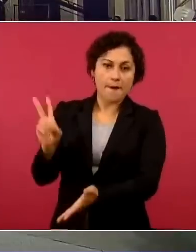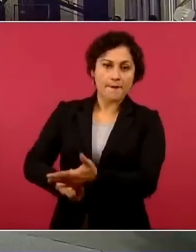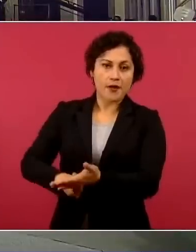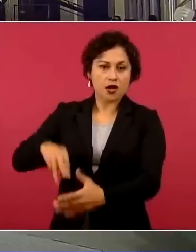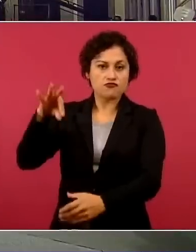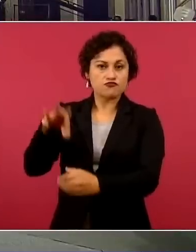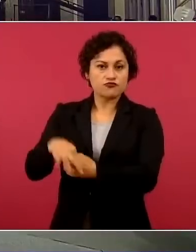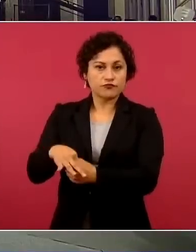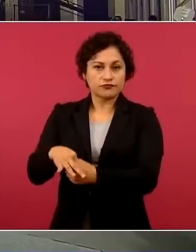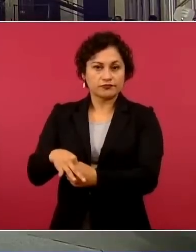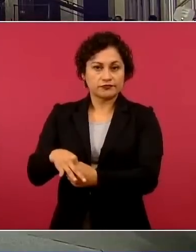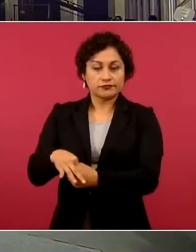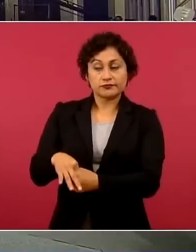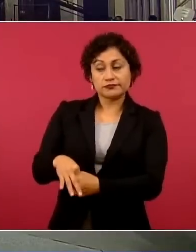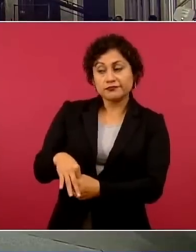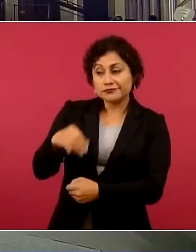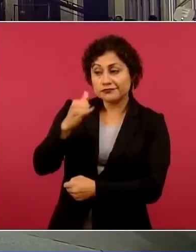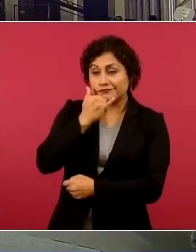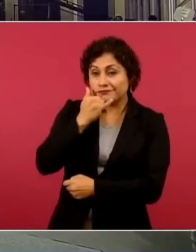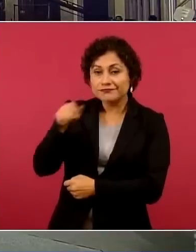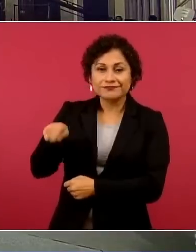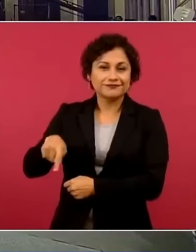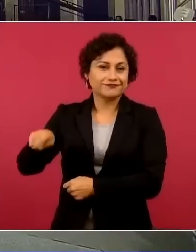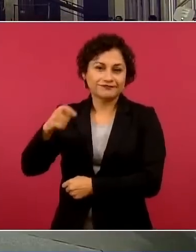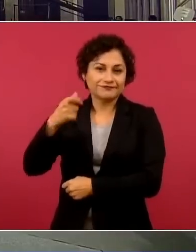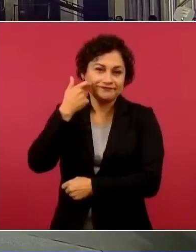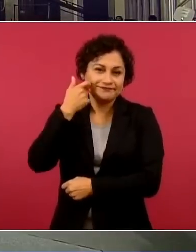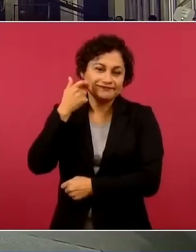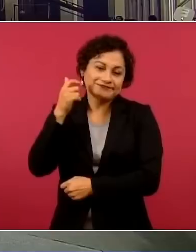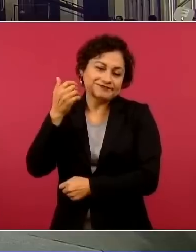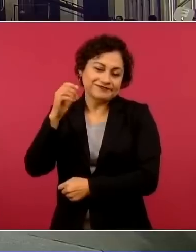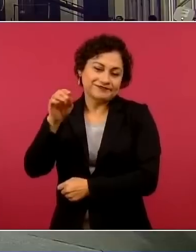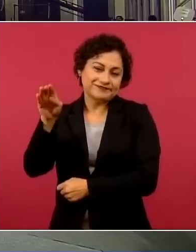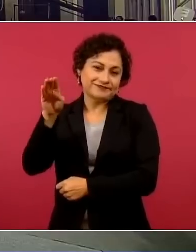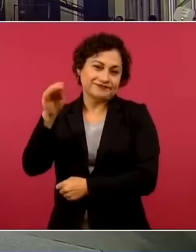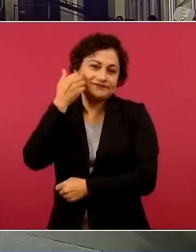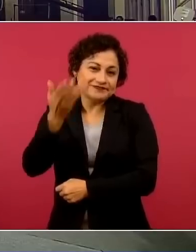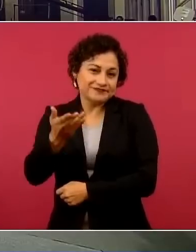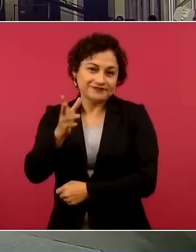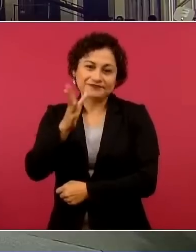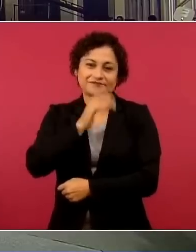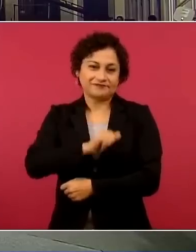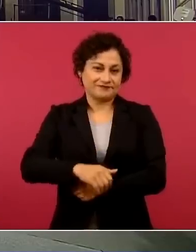lástima,